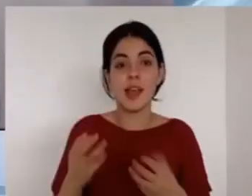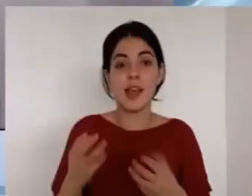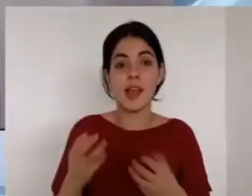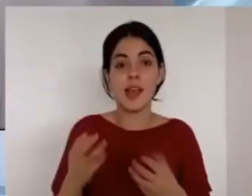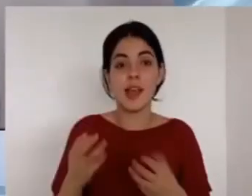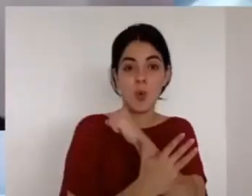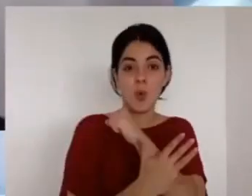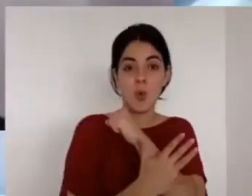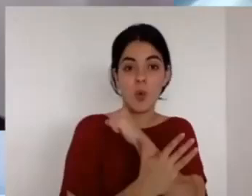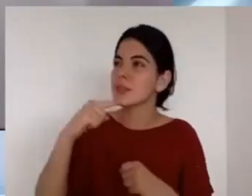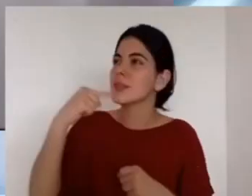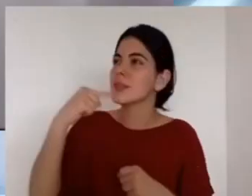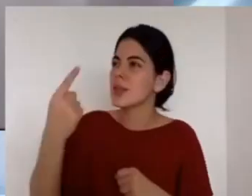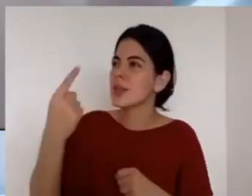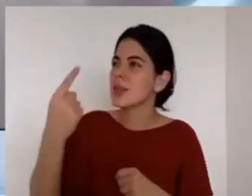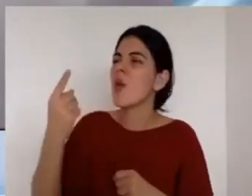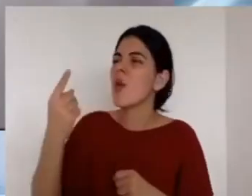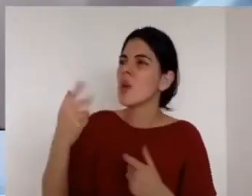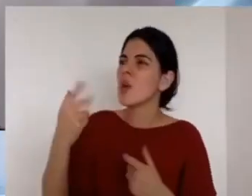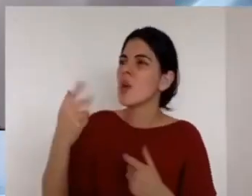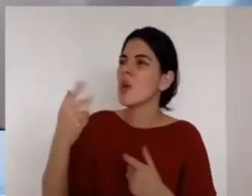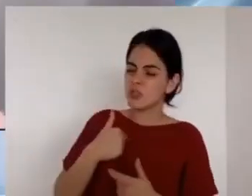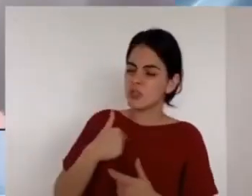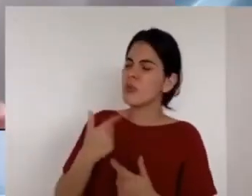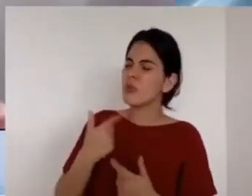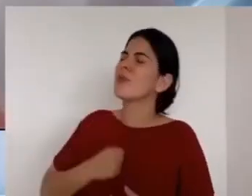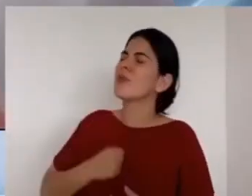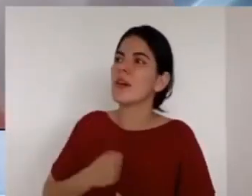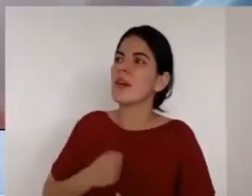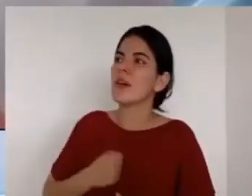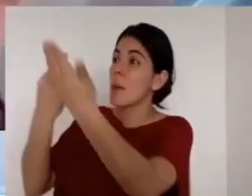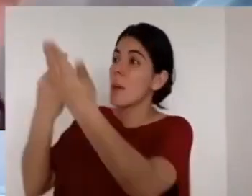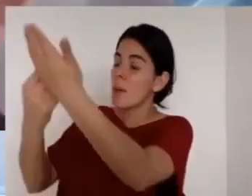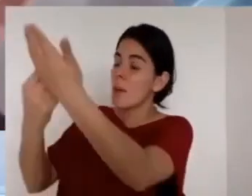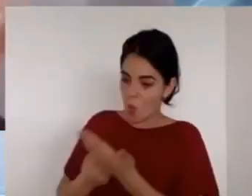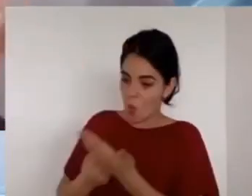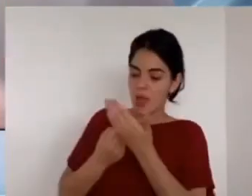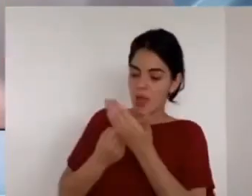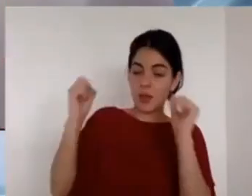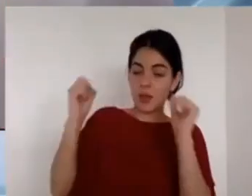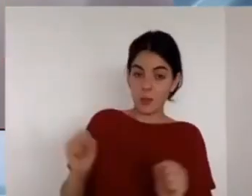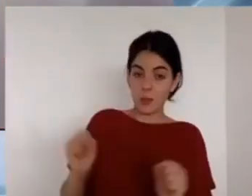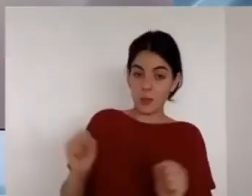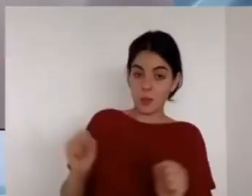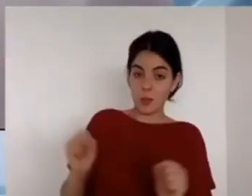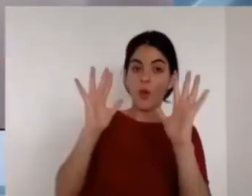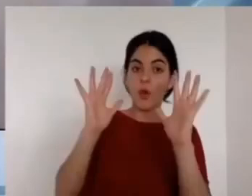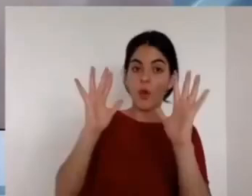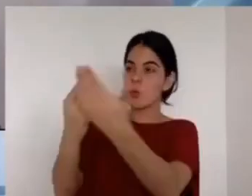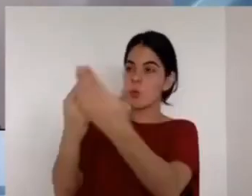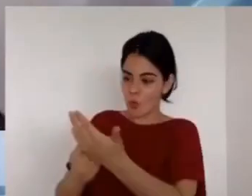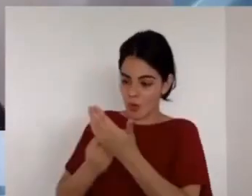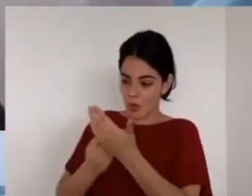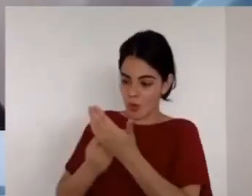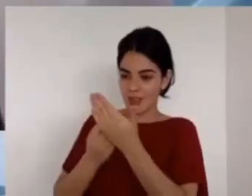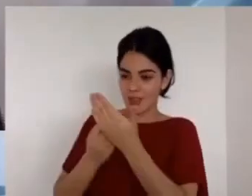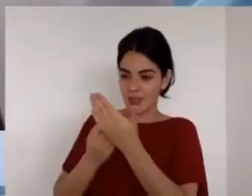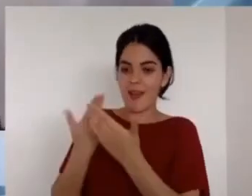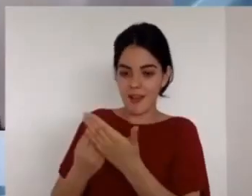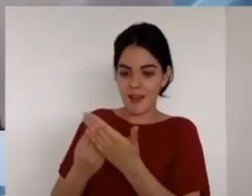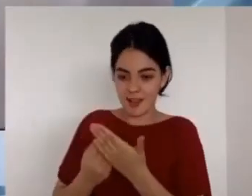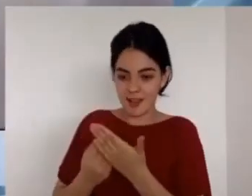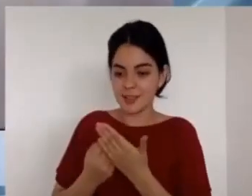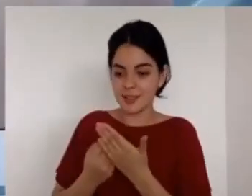Moisés sabía que detrás del tabernáculo había un propósito y sintió